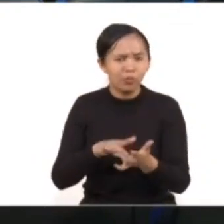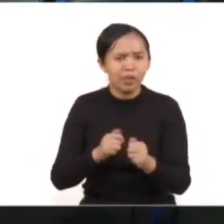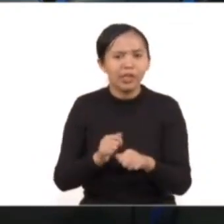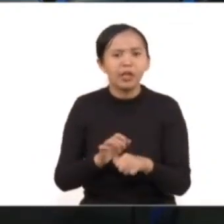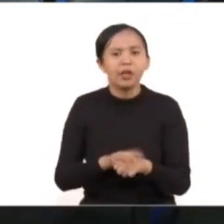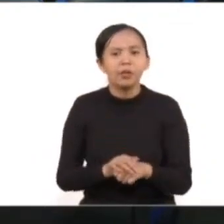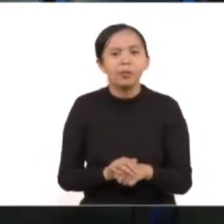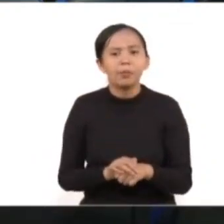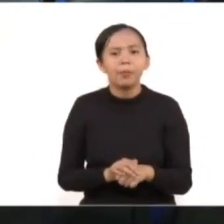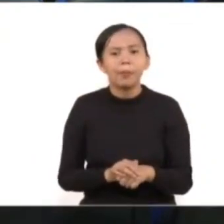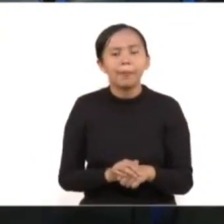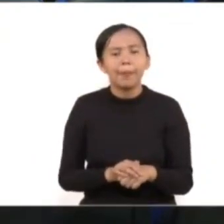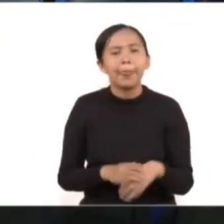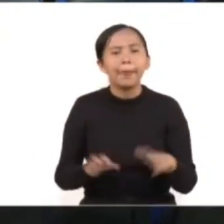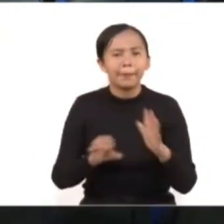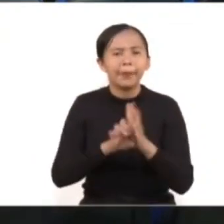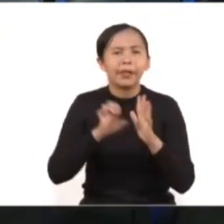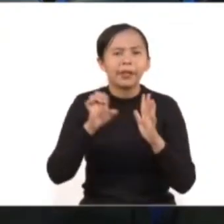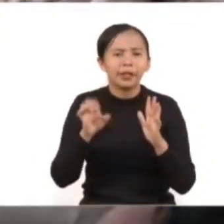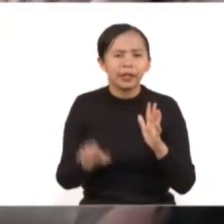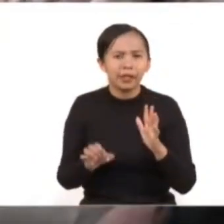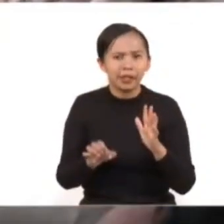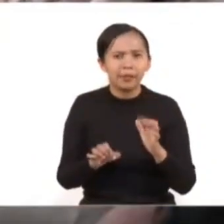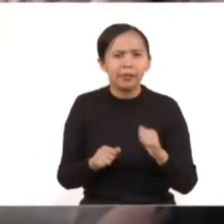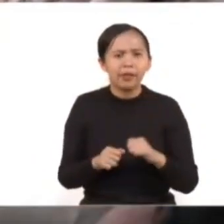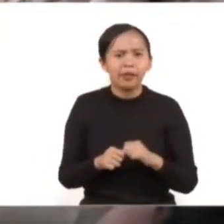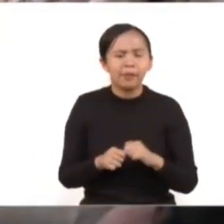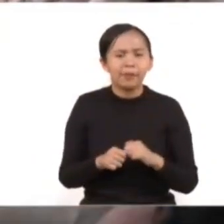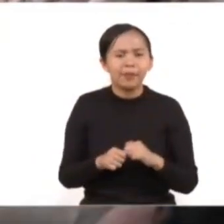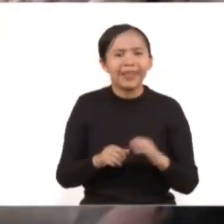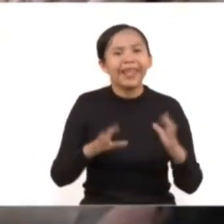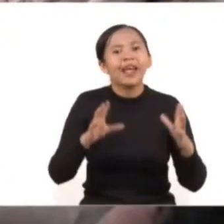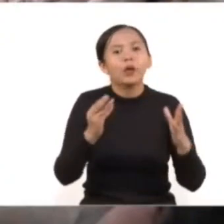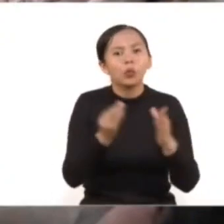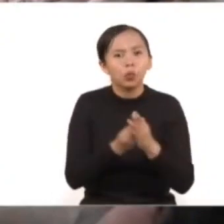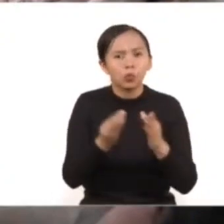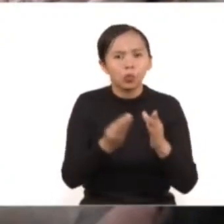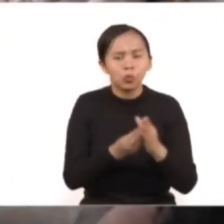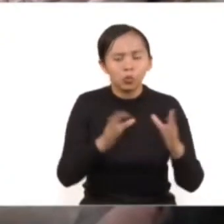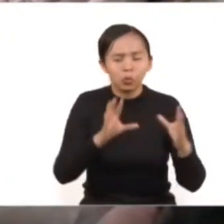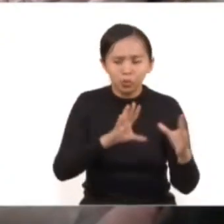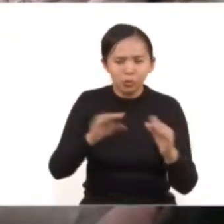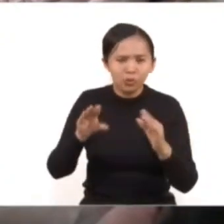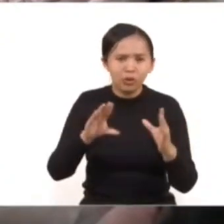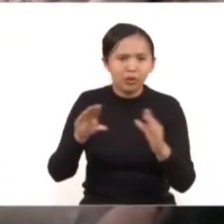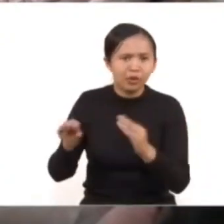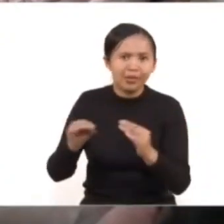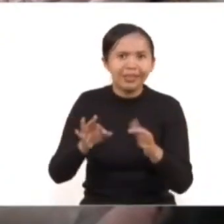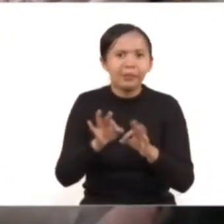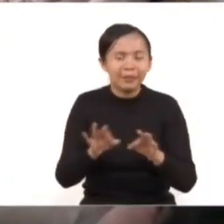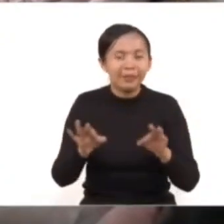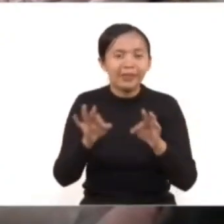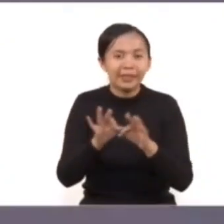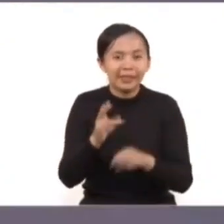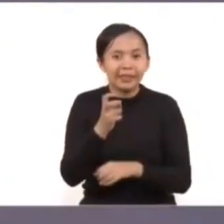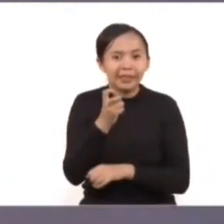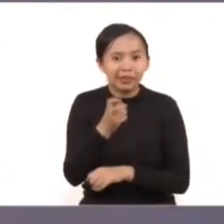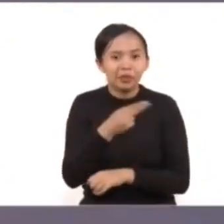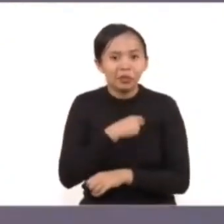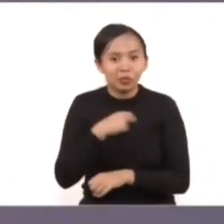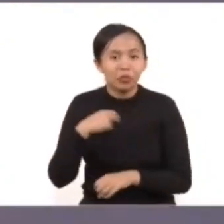por cuanto hace a poder contar incluso con sus cursos de capacitación, que son los que fundamentalmente estamos